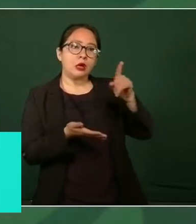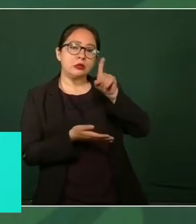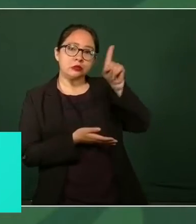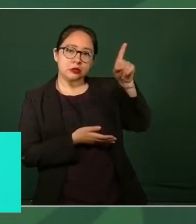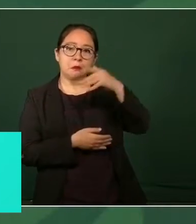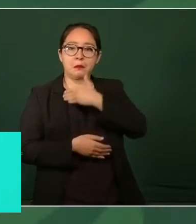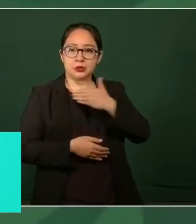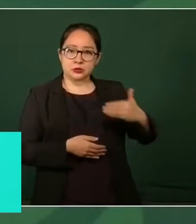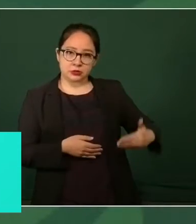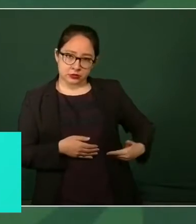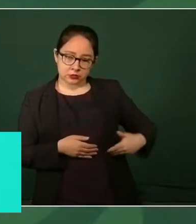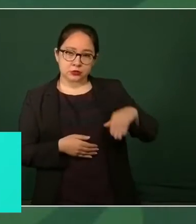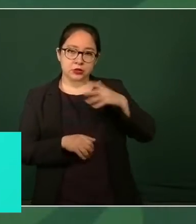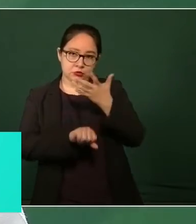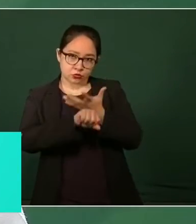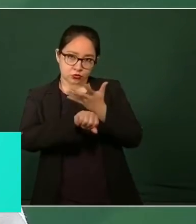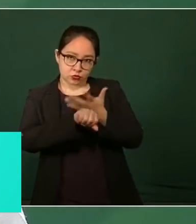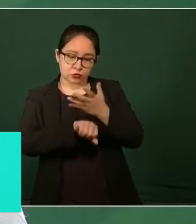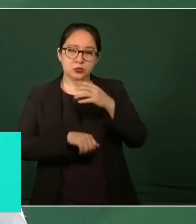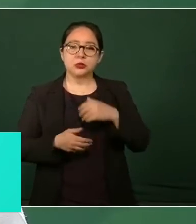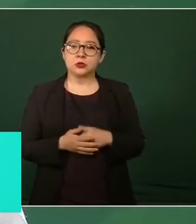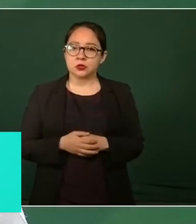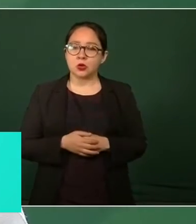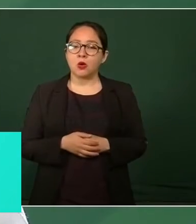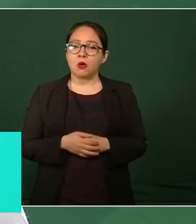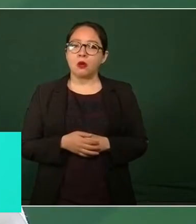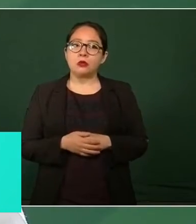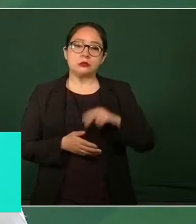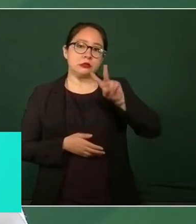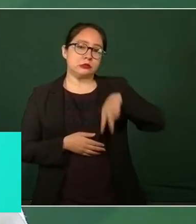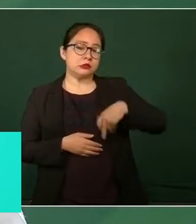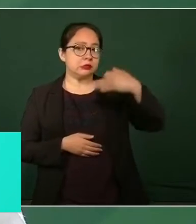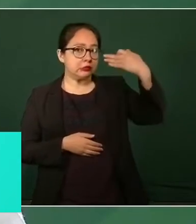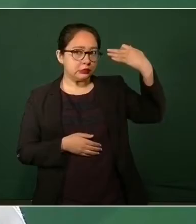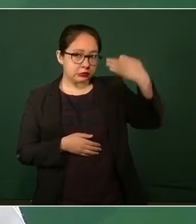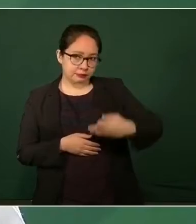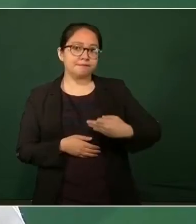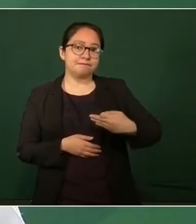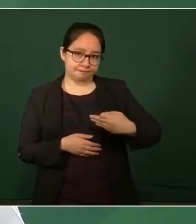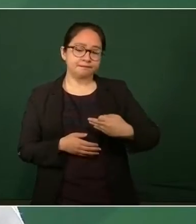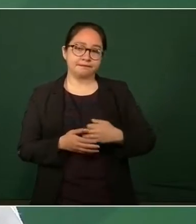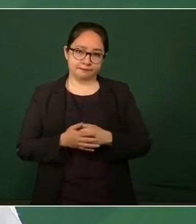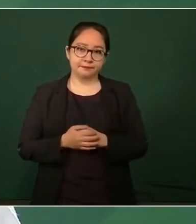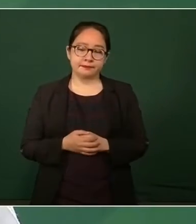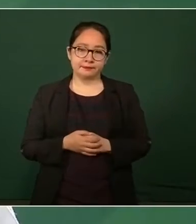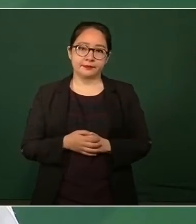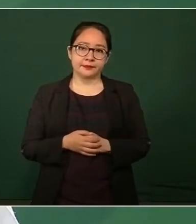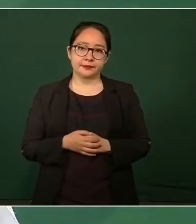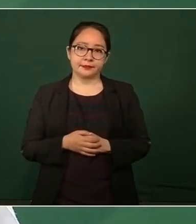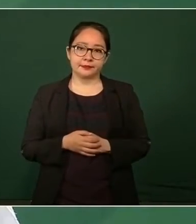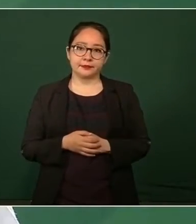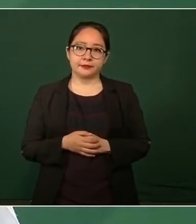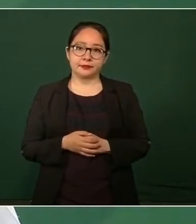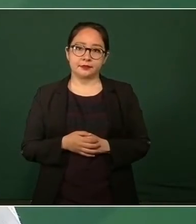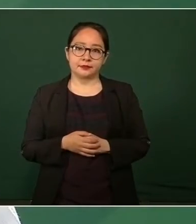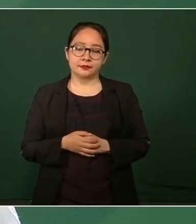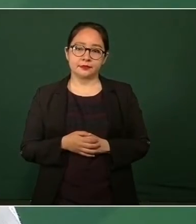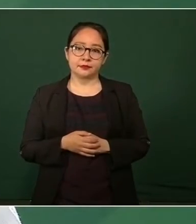por aceptar el enviarnos